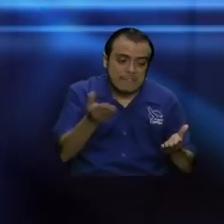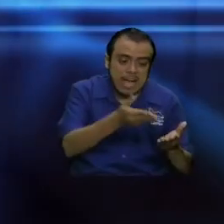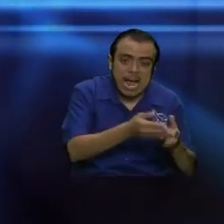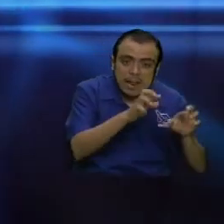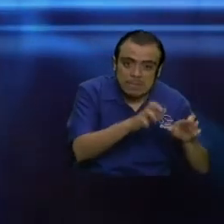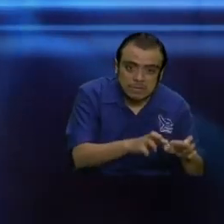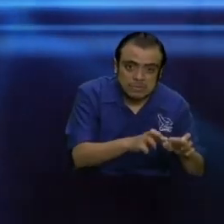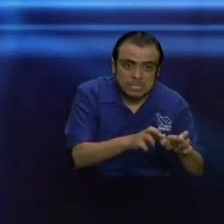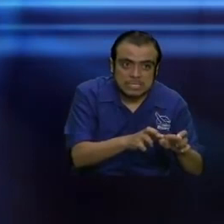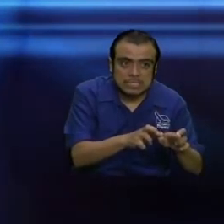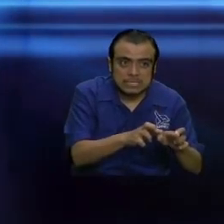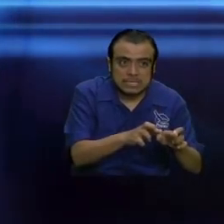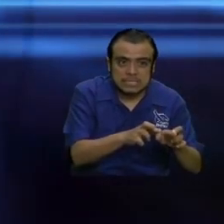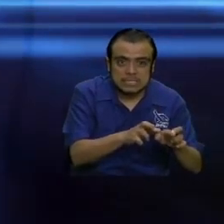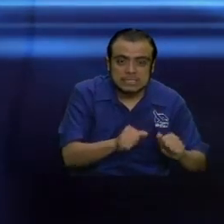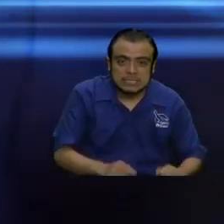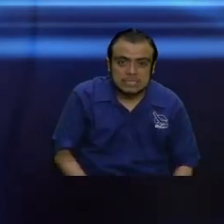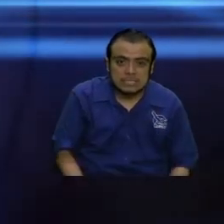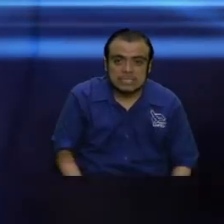Debemos ser bien cuidadosos.